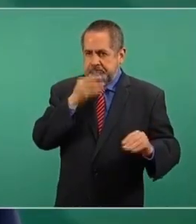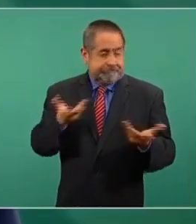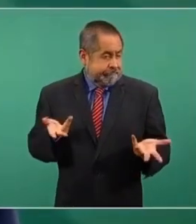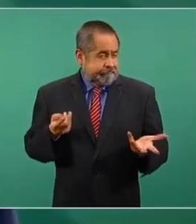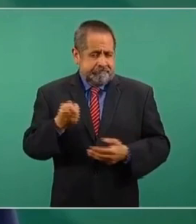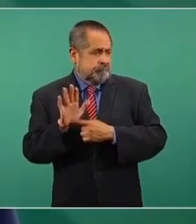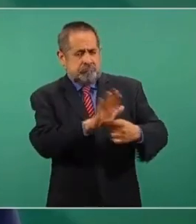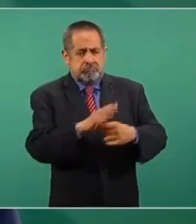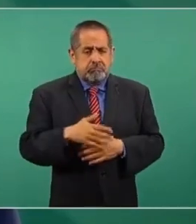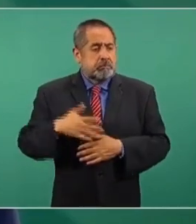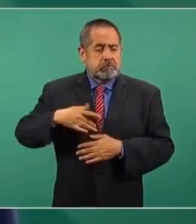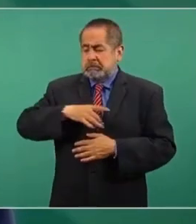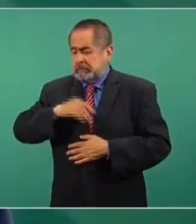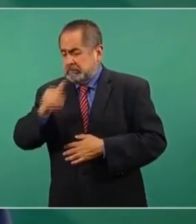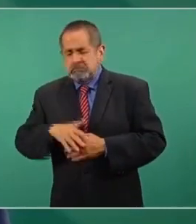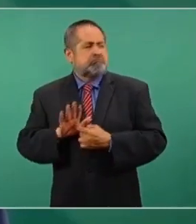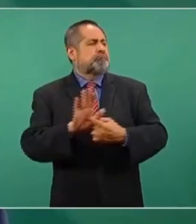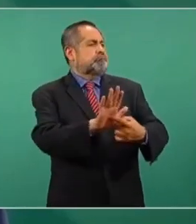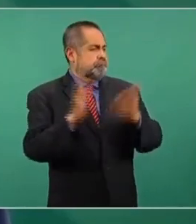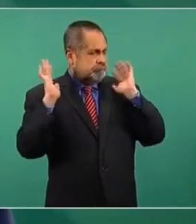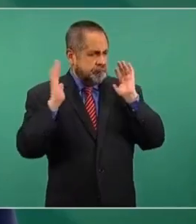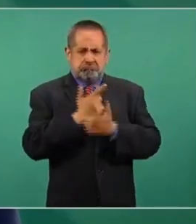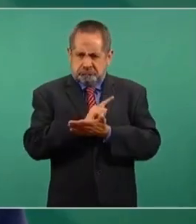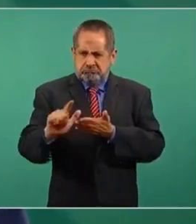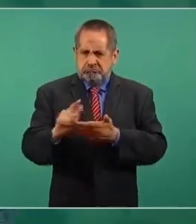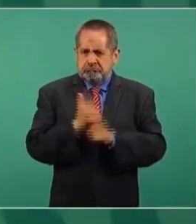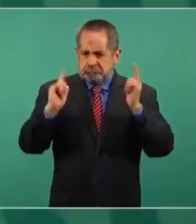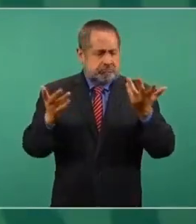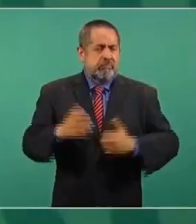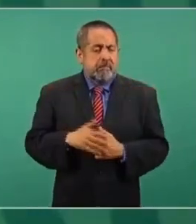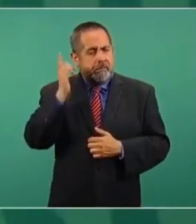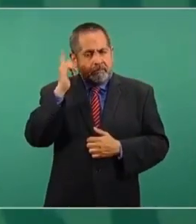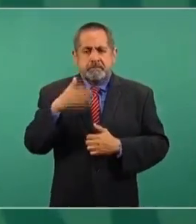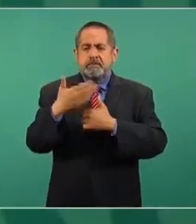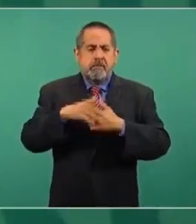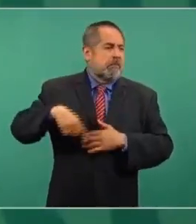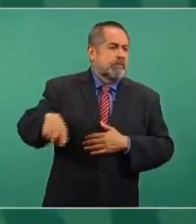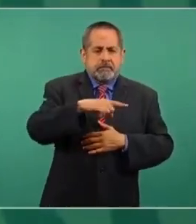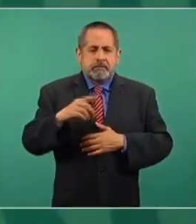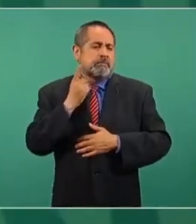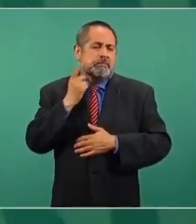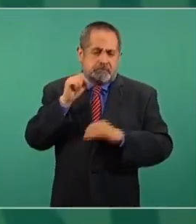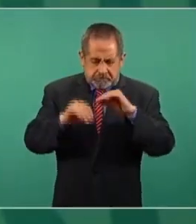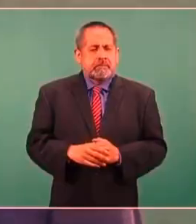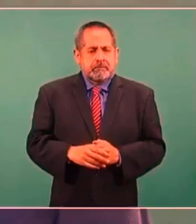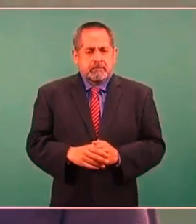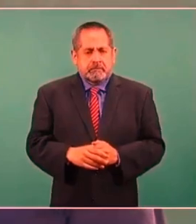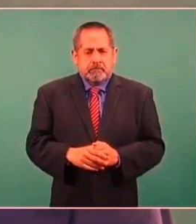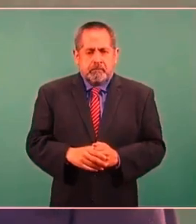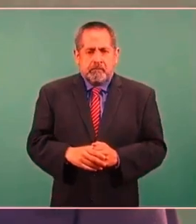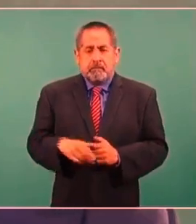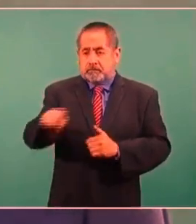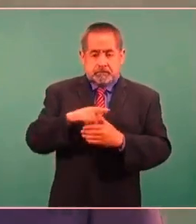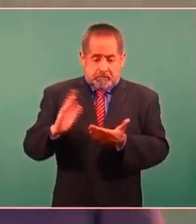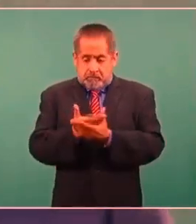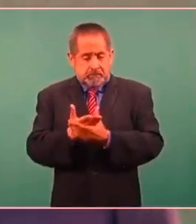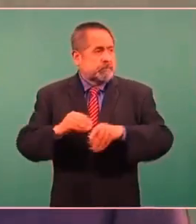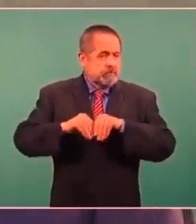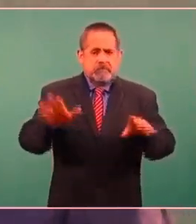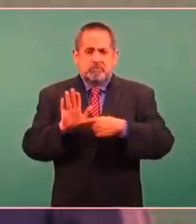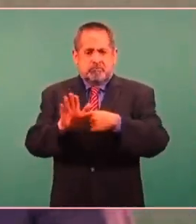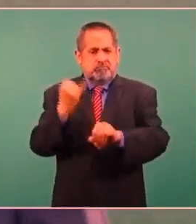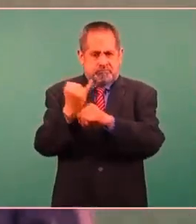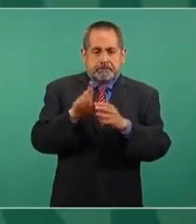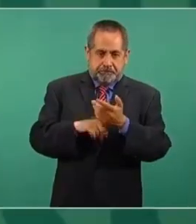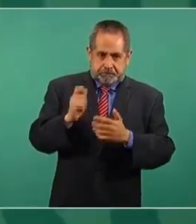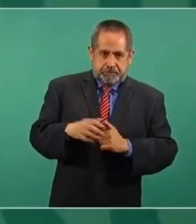Entonces, el que nada debe, nada teme. Ojalá y los legisladores resuelvan para conocer el expediente completo y